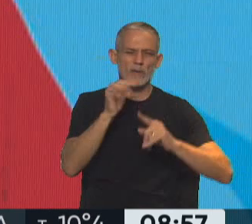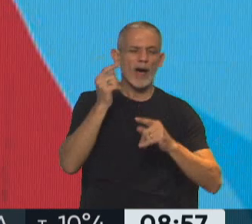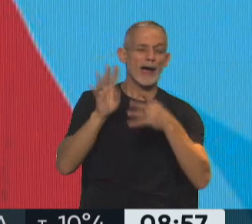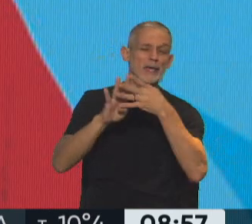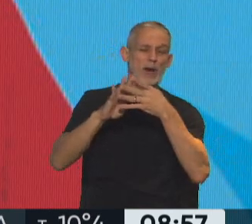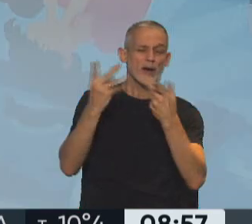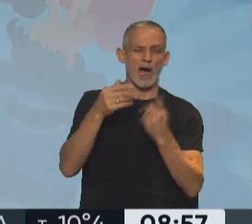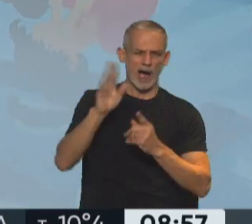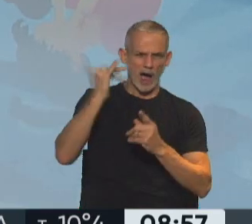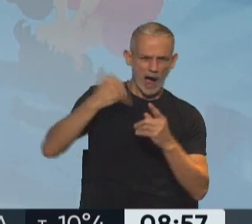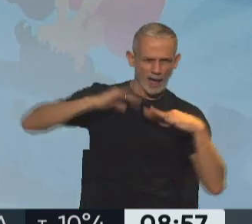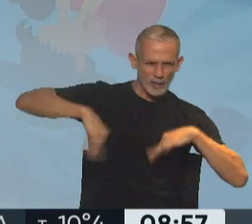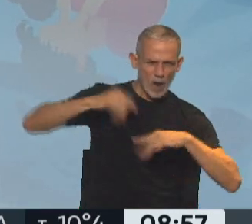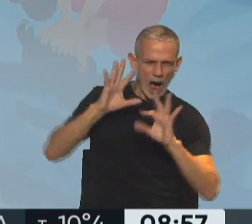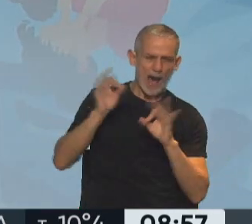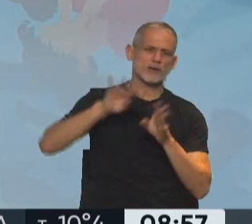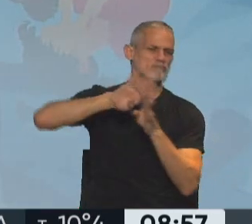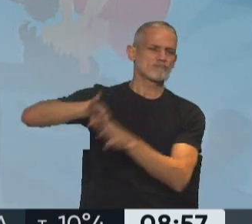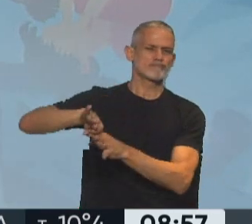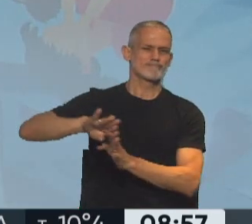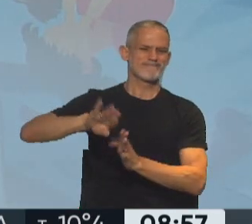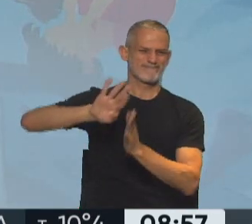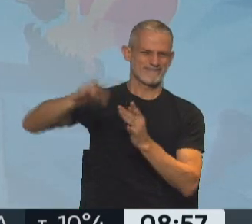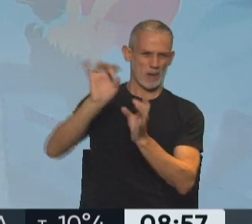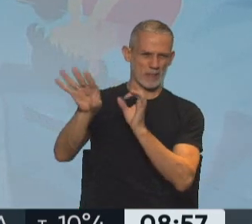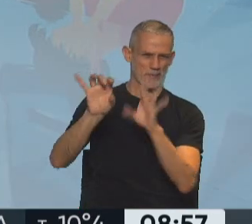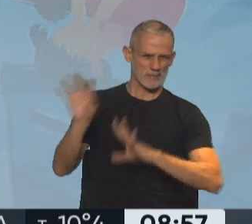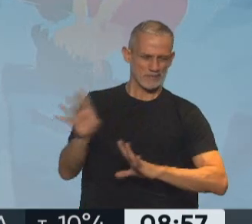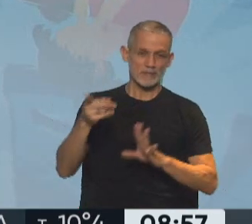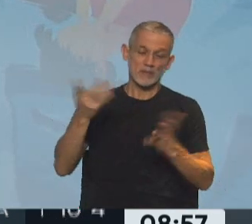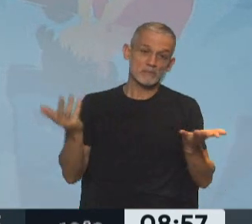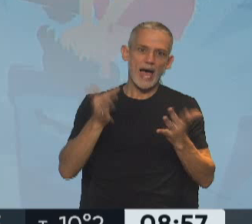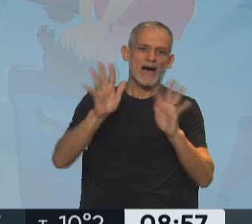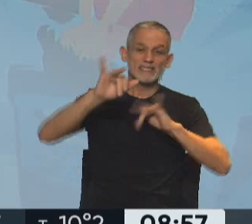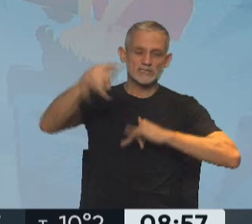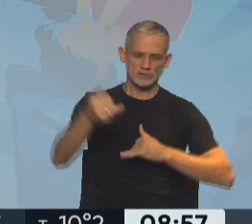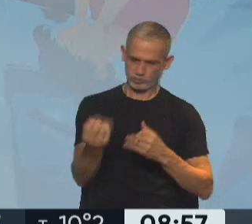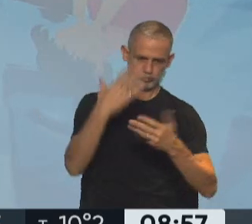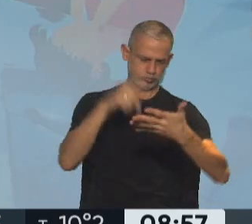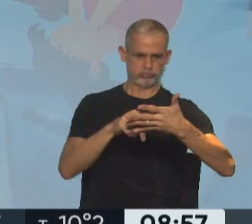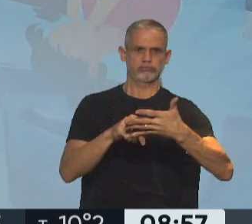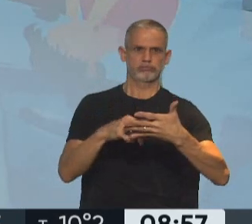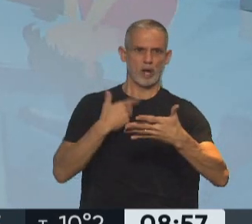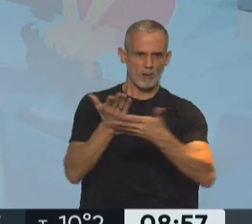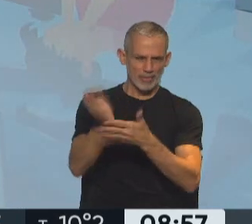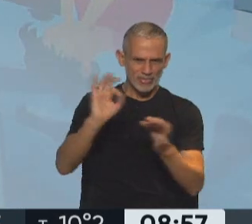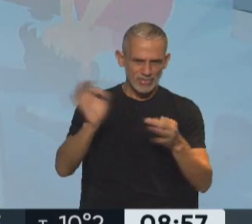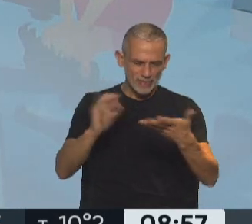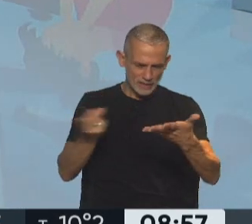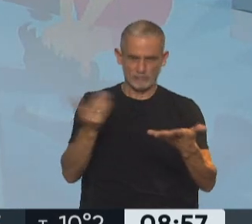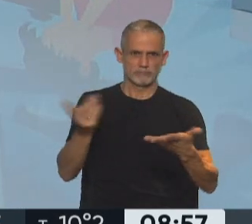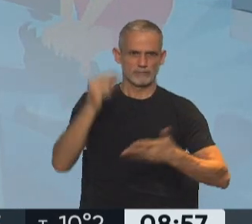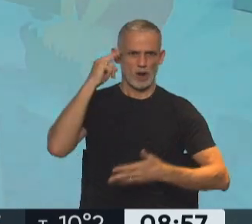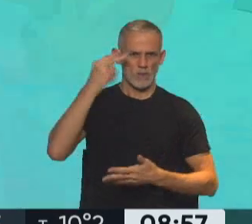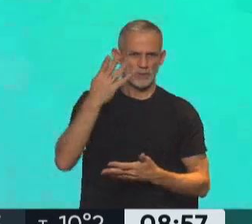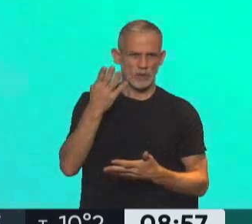que detectan como contenido sexual, no la toman. Pero a veces sí. Y realmente es violento recibir una imagen no solicitada. El 24% de